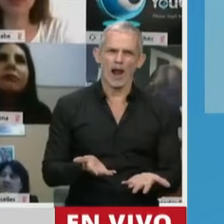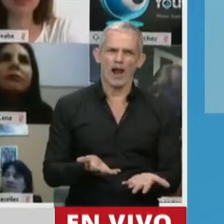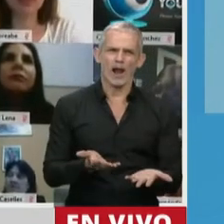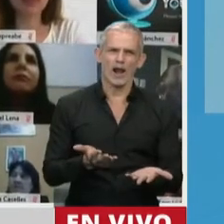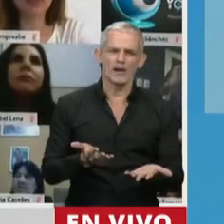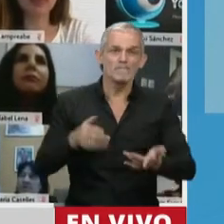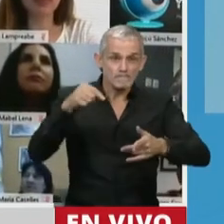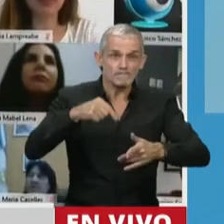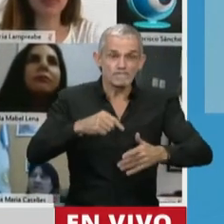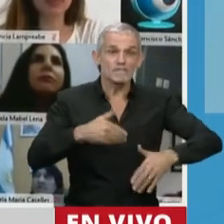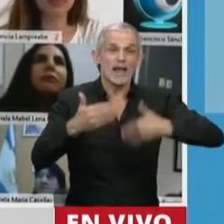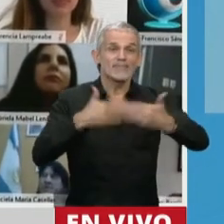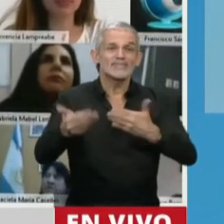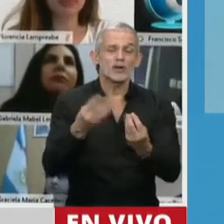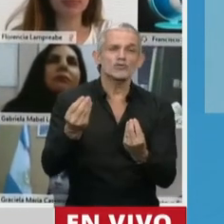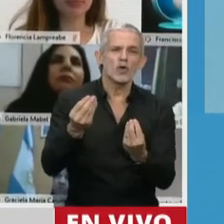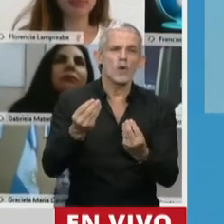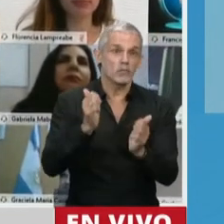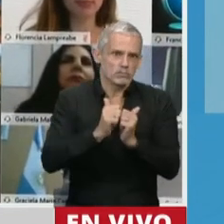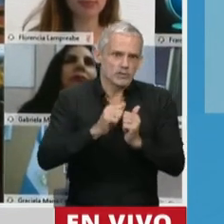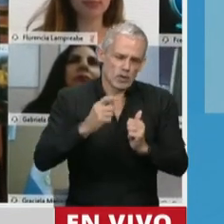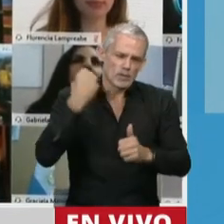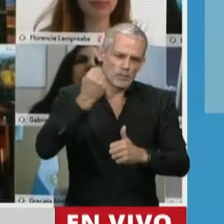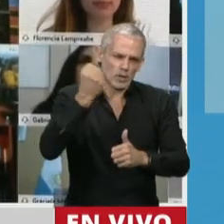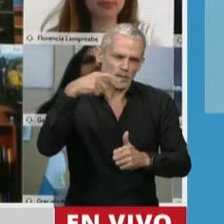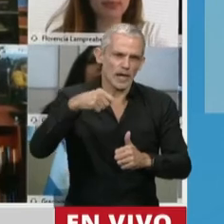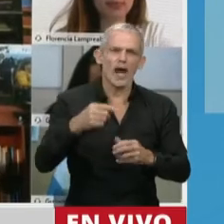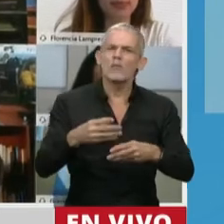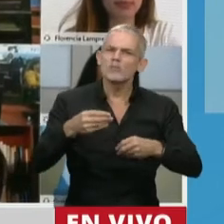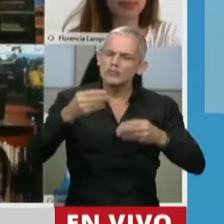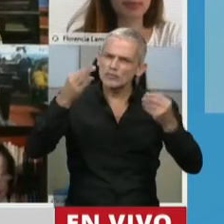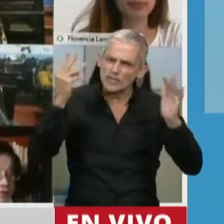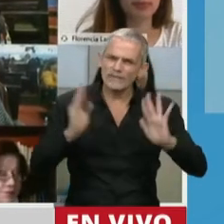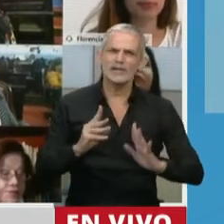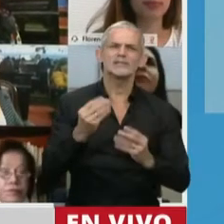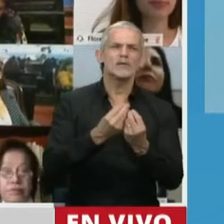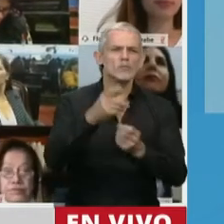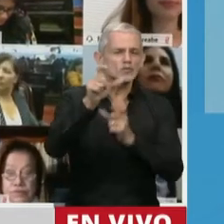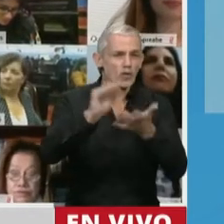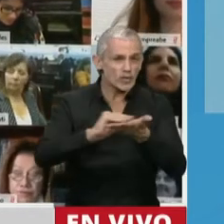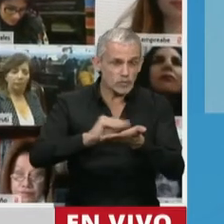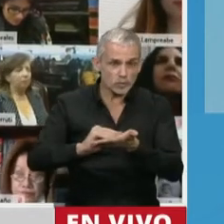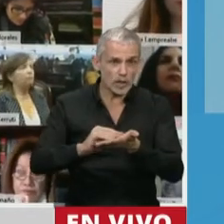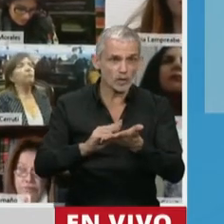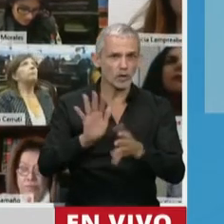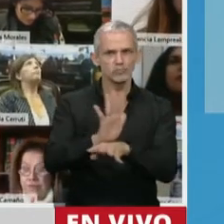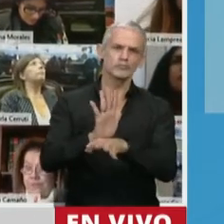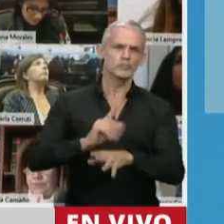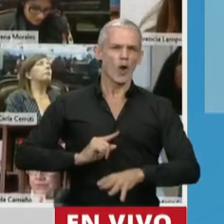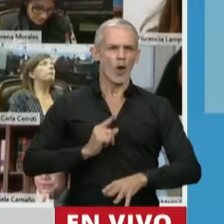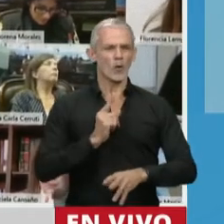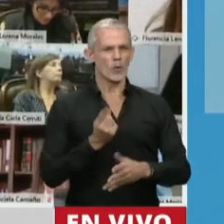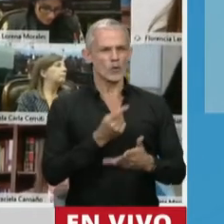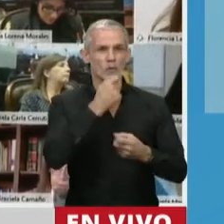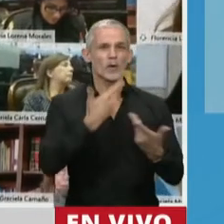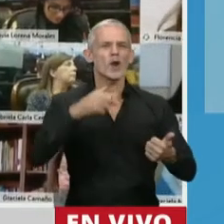al desarrollo de una revisión histórica en el cual muchos, pero muchos, tomamos como un orgullo como canales